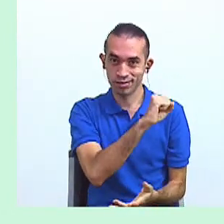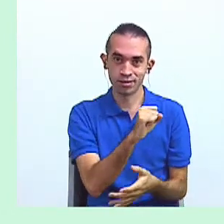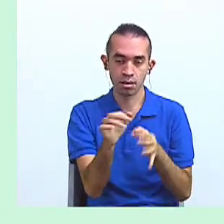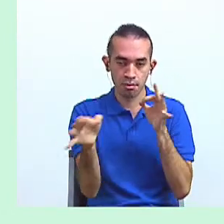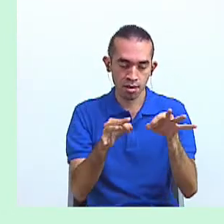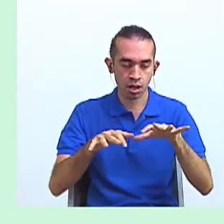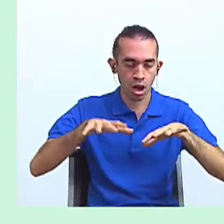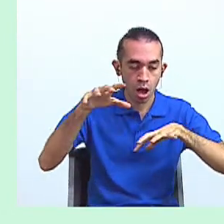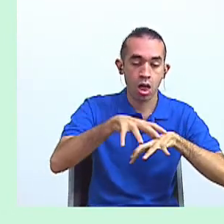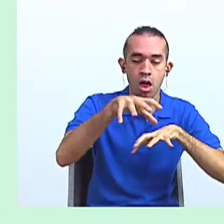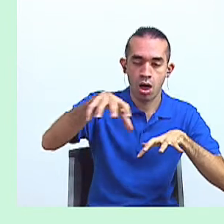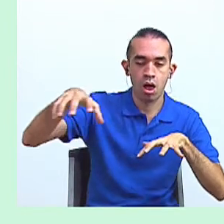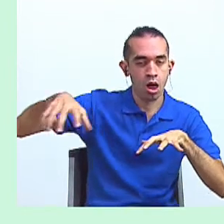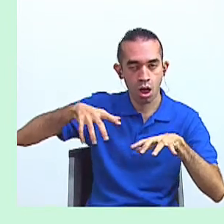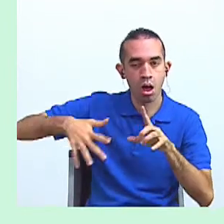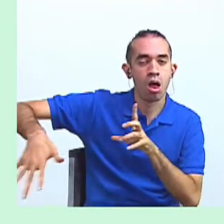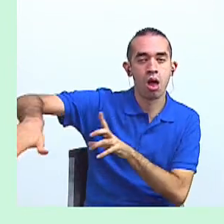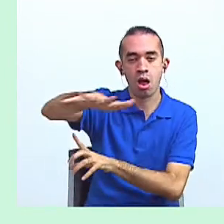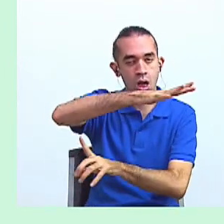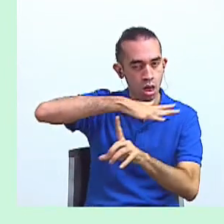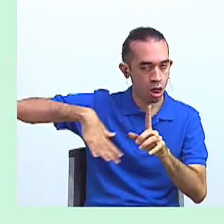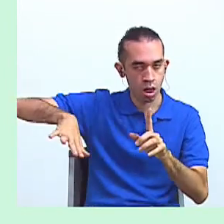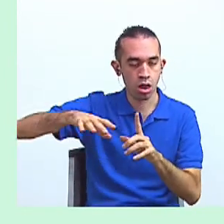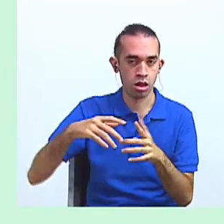el ambiente de ese lugar.